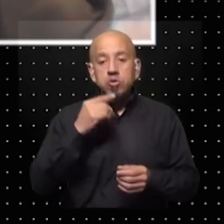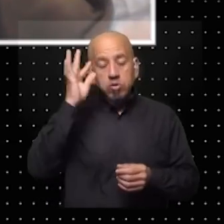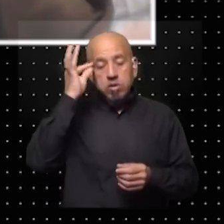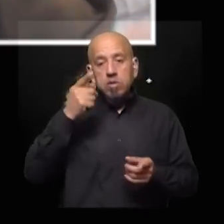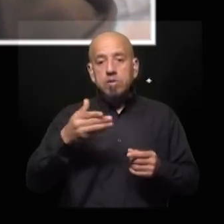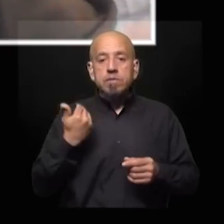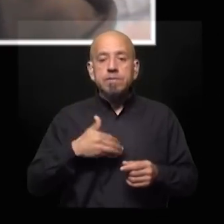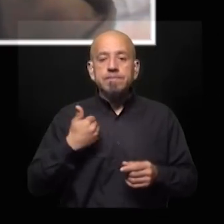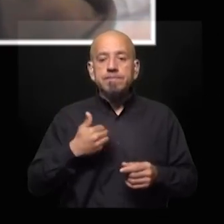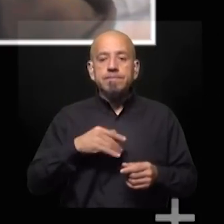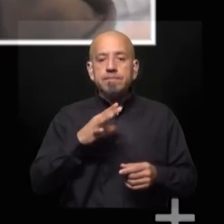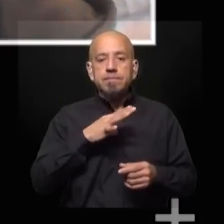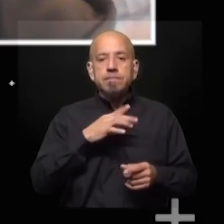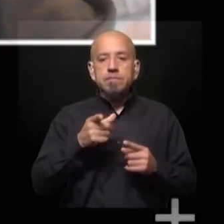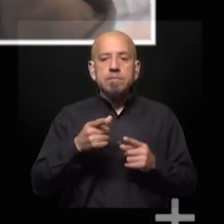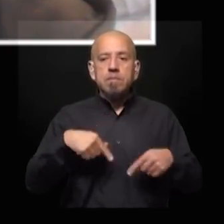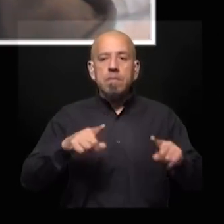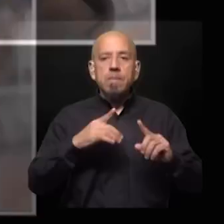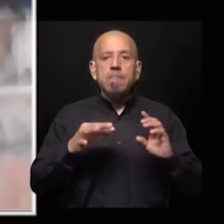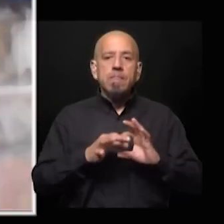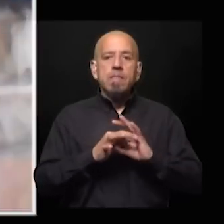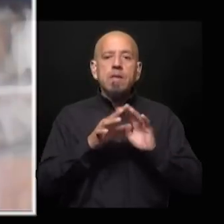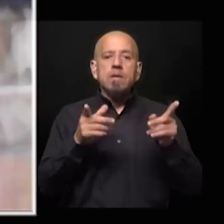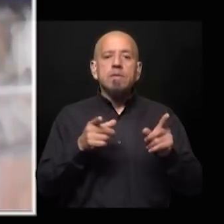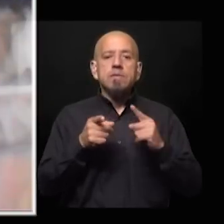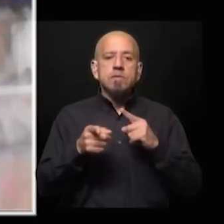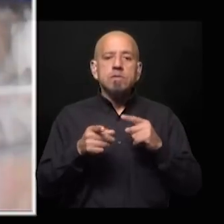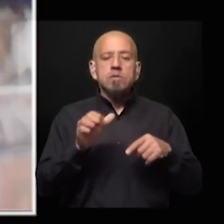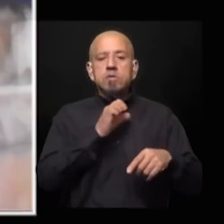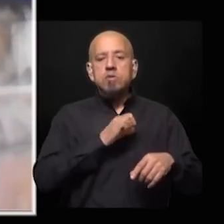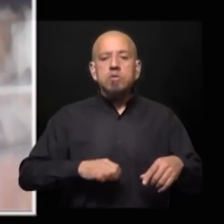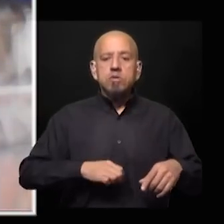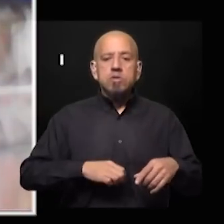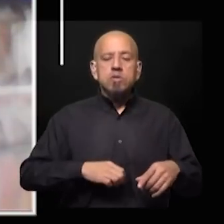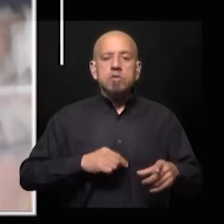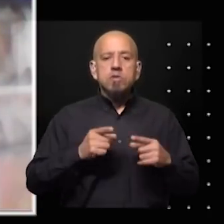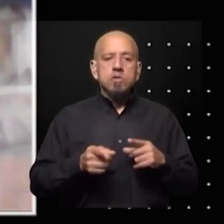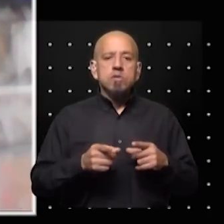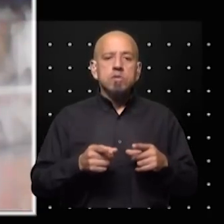en la Argentina lo que se llama insatisfacción democrática que es que los estados han visto